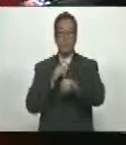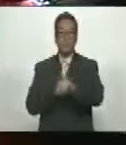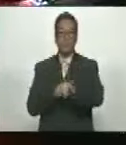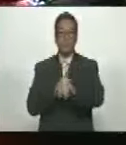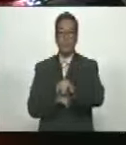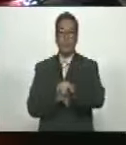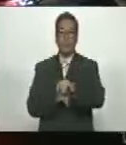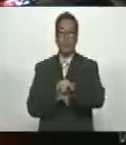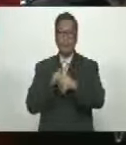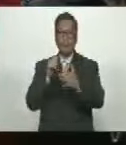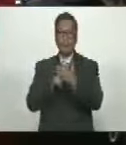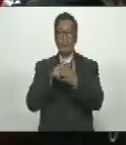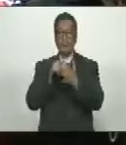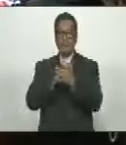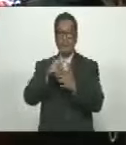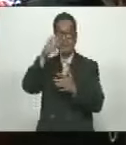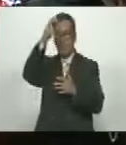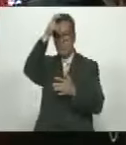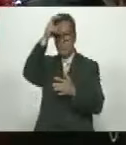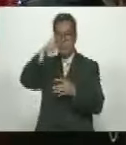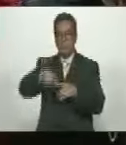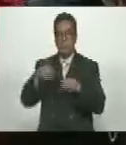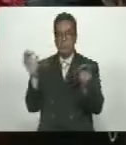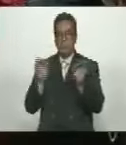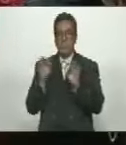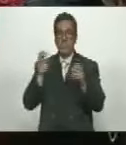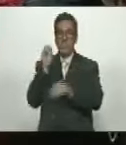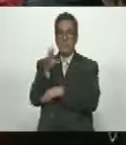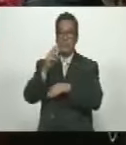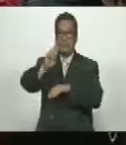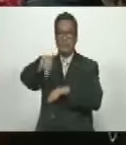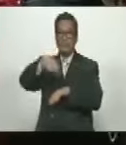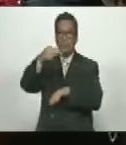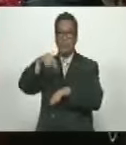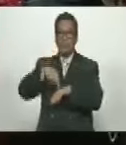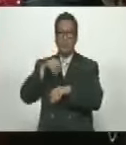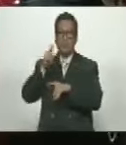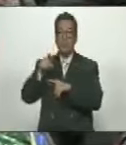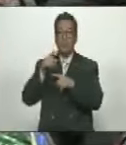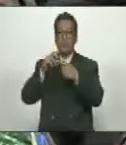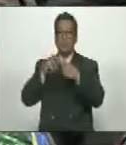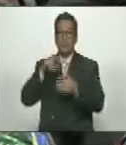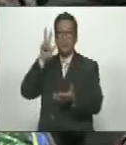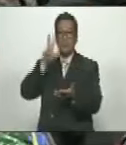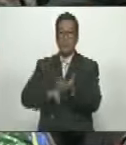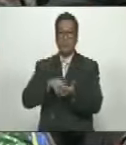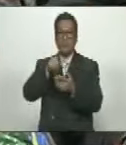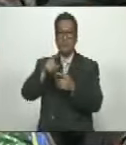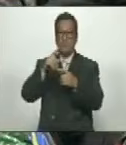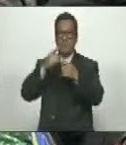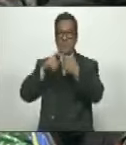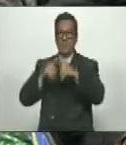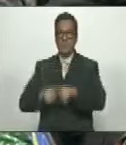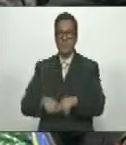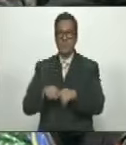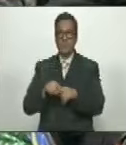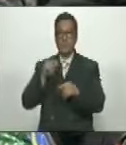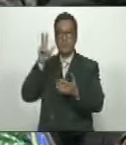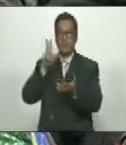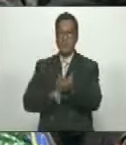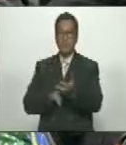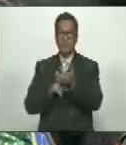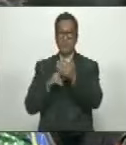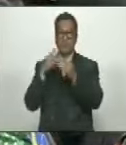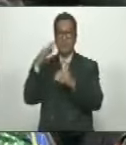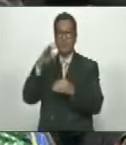del punto fijismo aquí ni siquiera era la Asamblea Nacional o el Parlamento o el Congreso el que aprobaba los presupuestos. Lo aprobaba